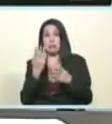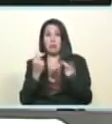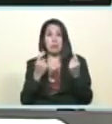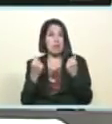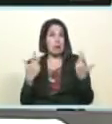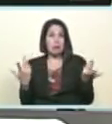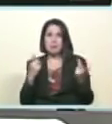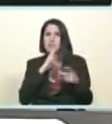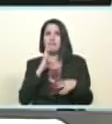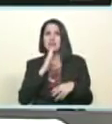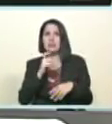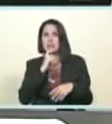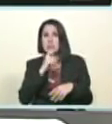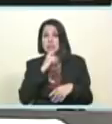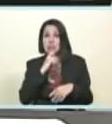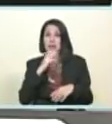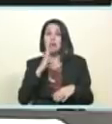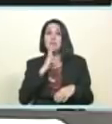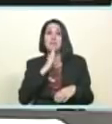hemos derrotado ríndete